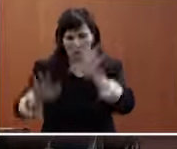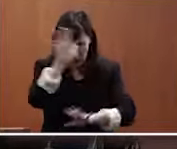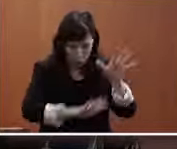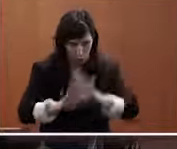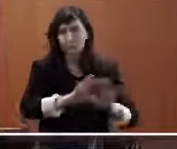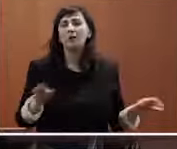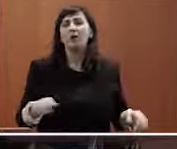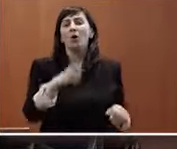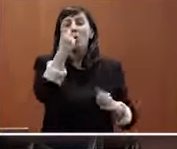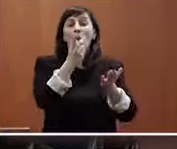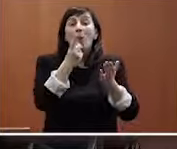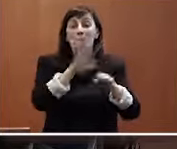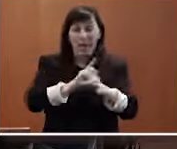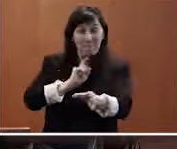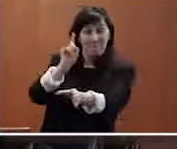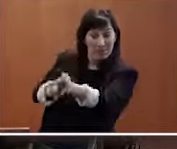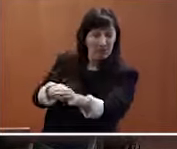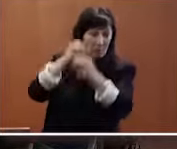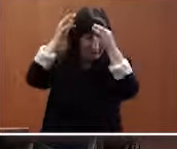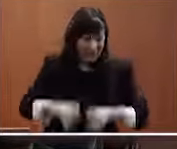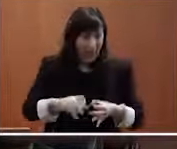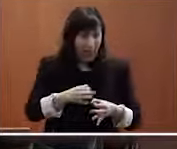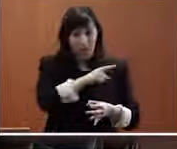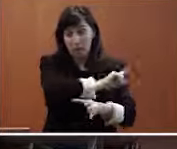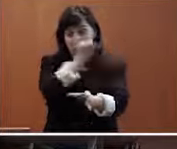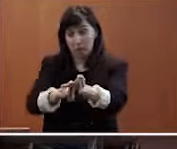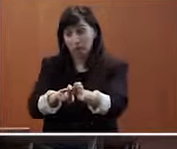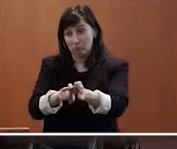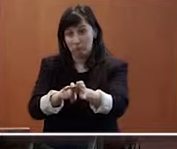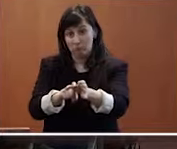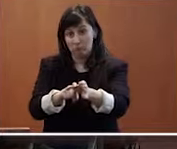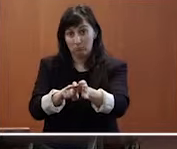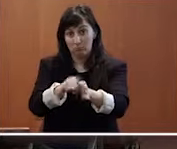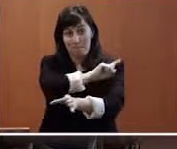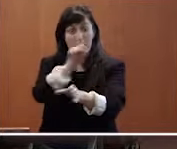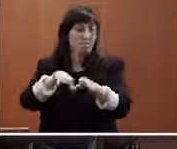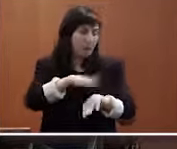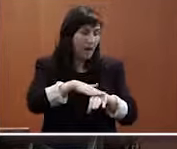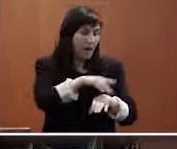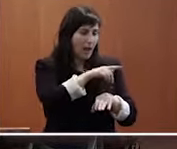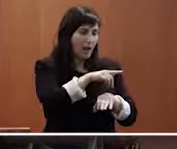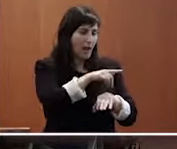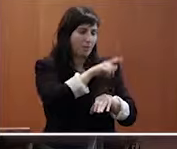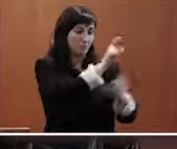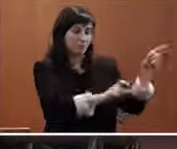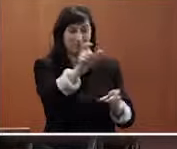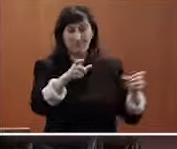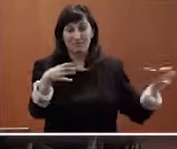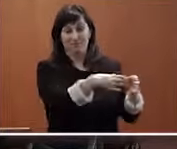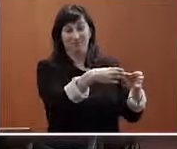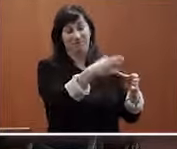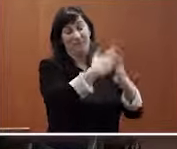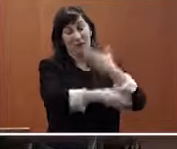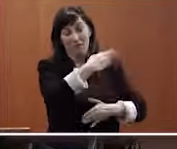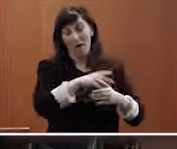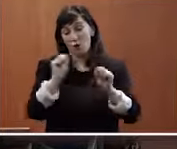una vía determinante para esta participación una vía determinante para que esta participación inferior a la población sin discapacidad